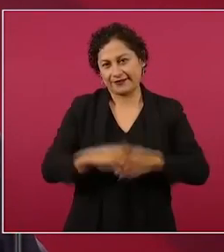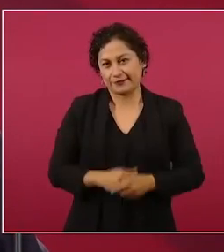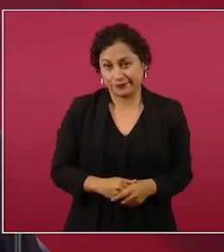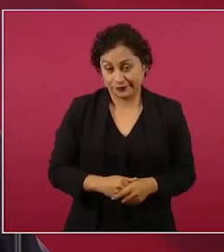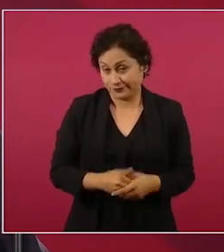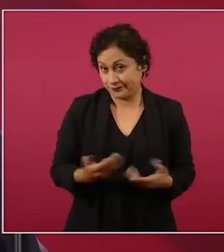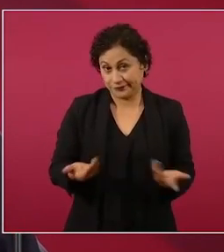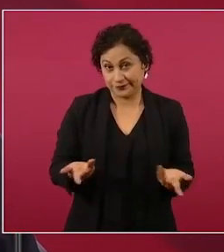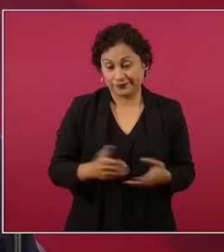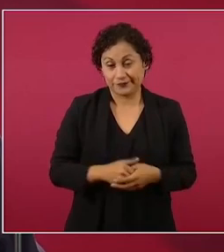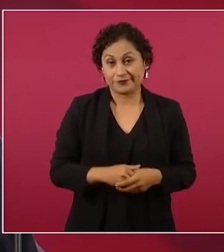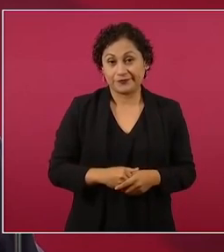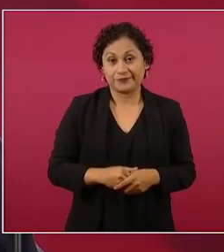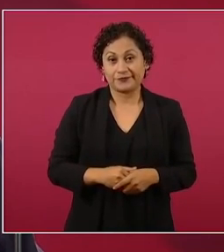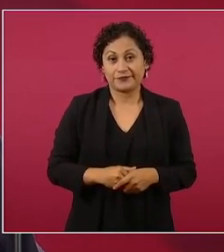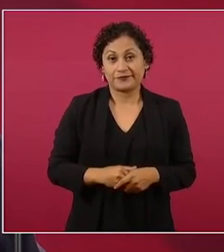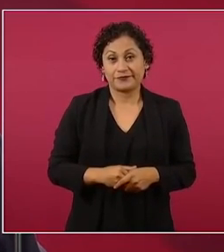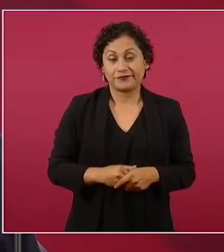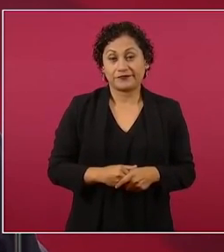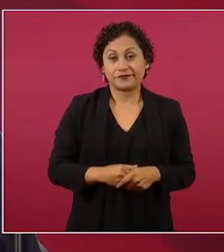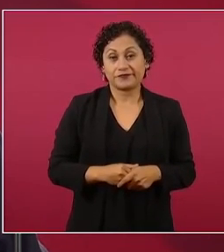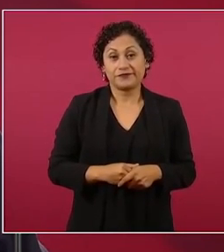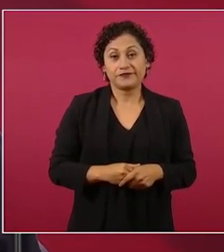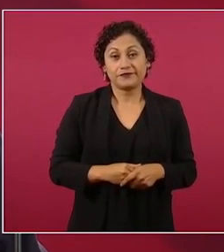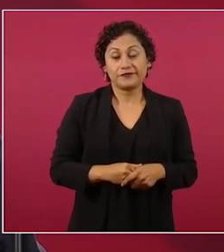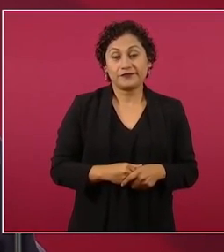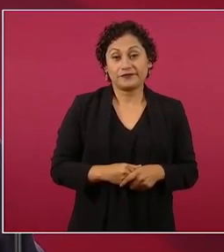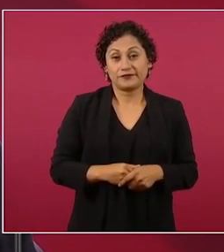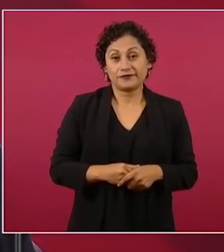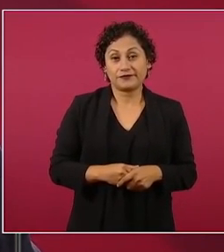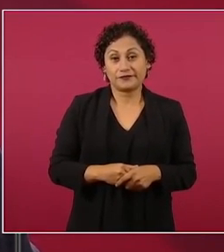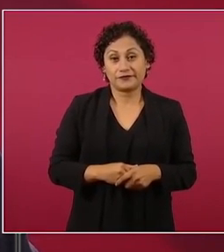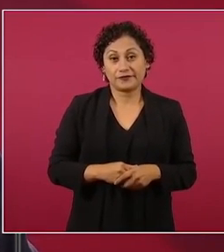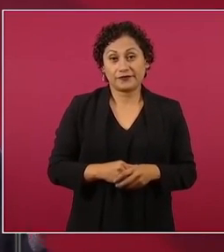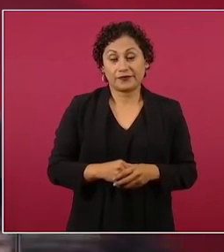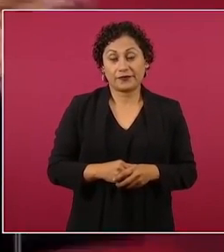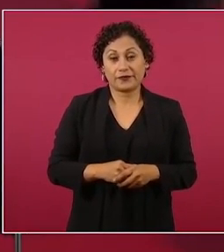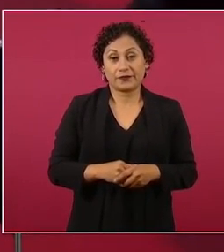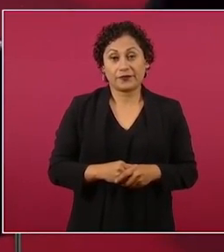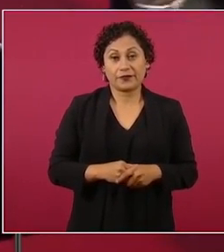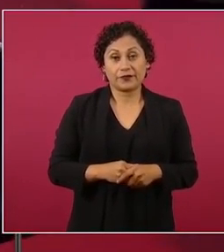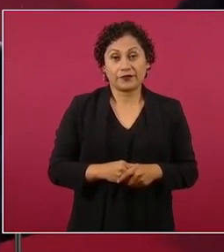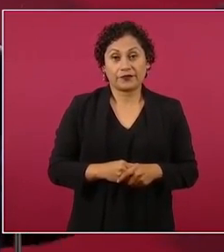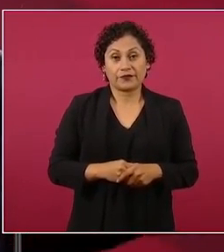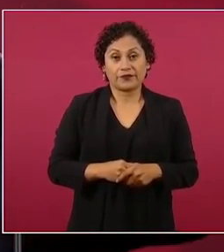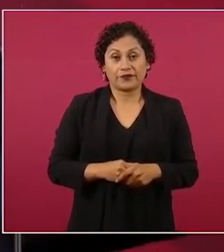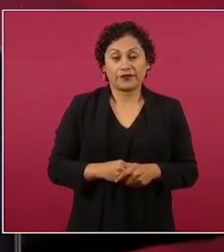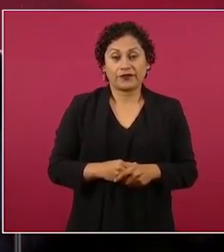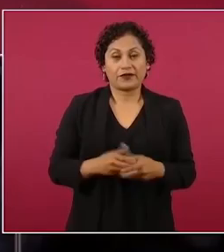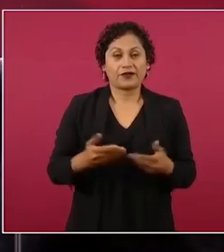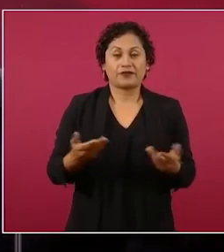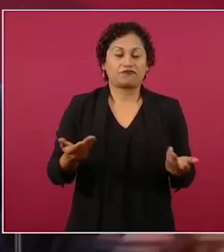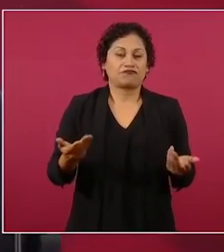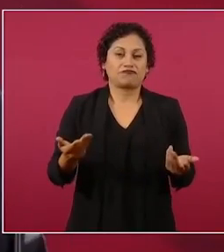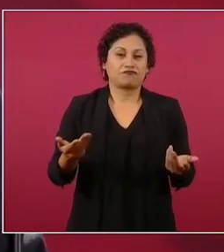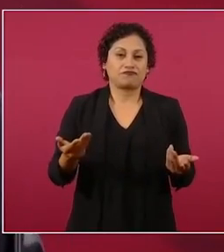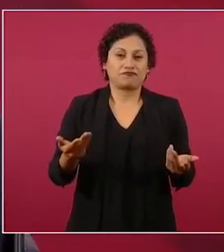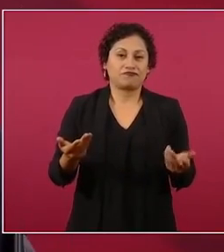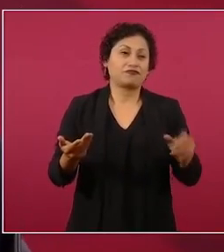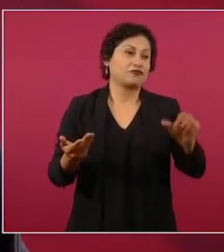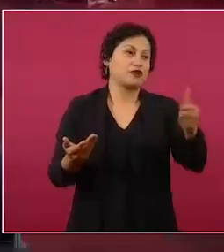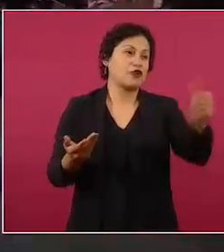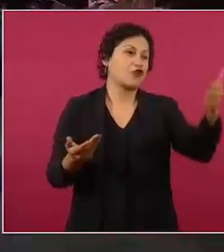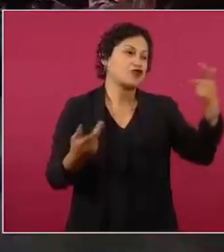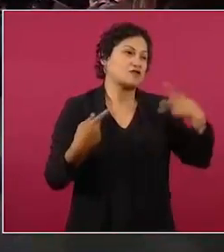y con otras